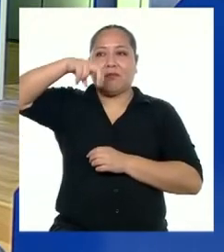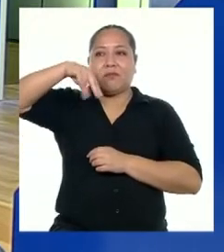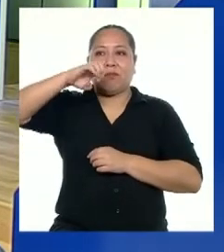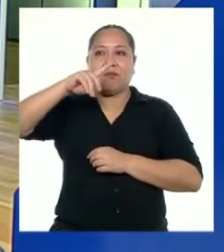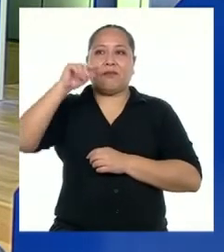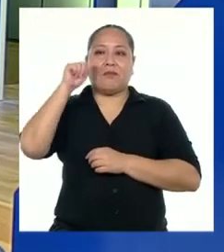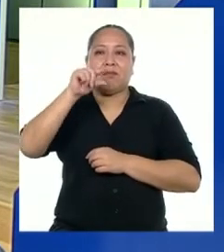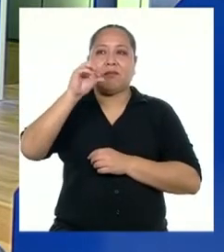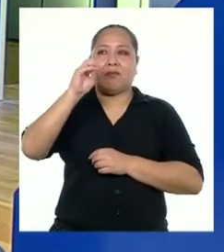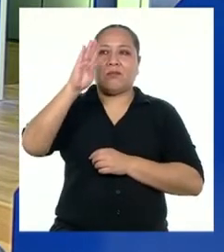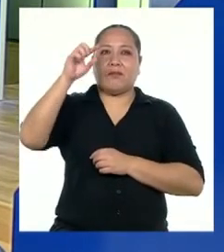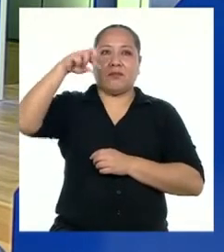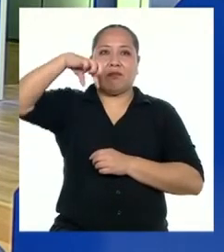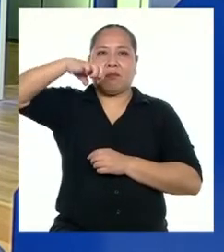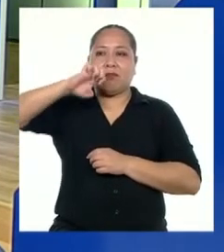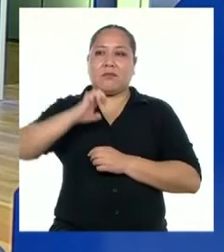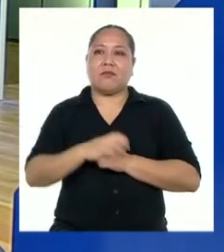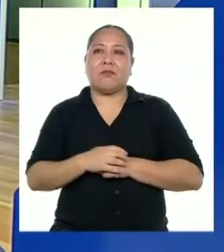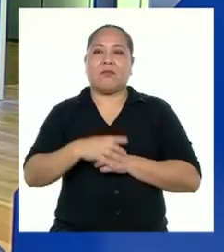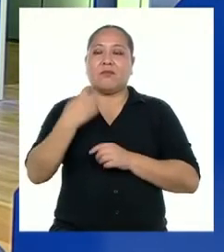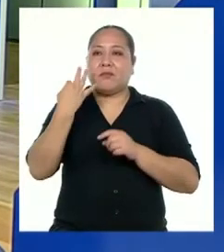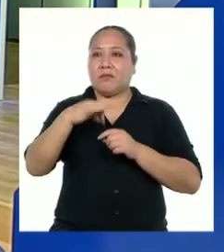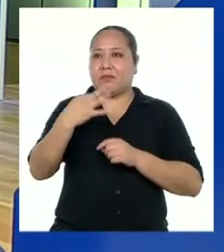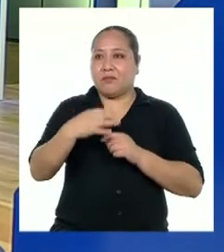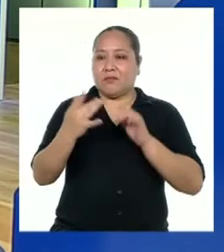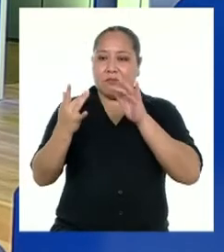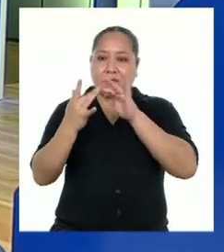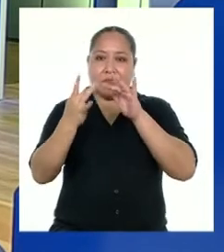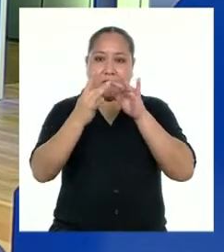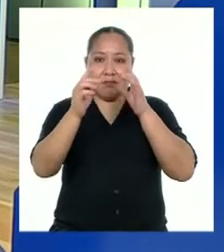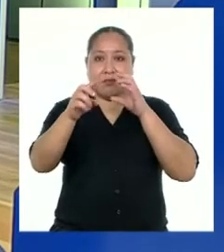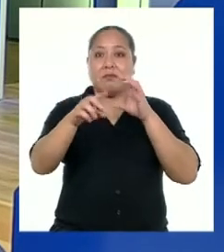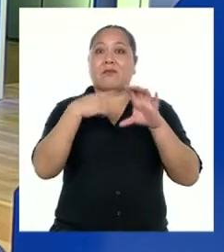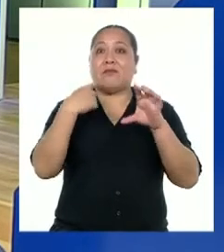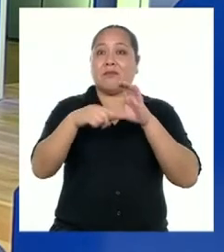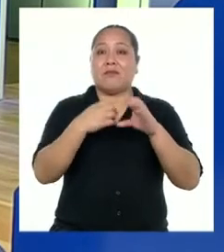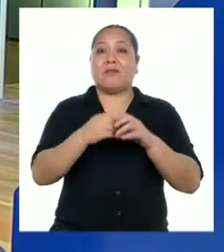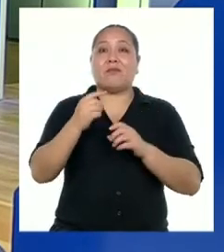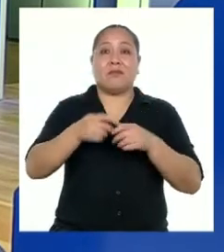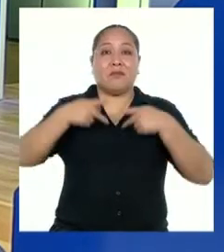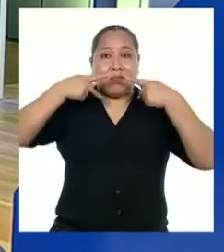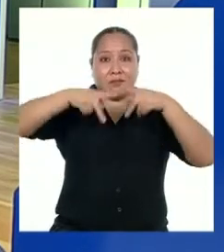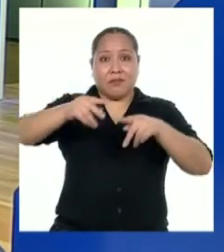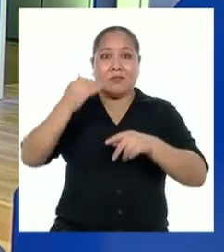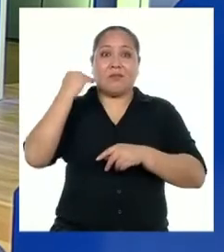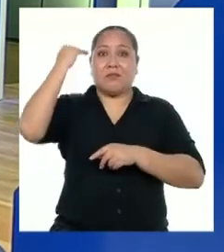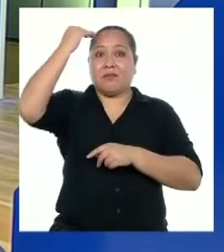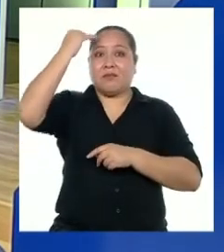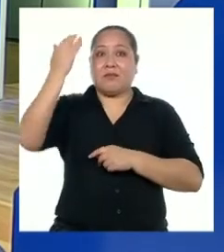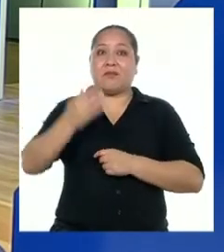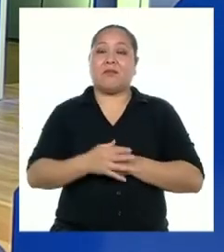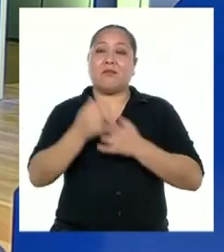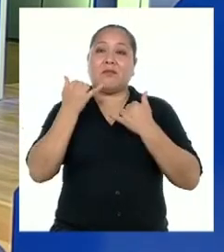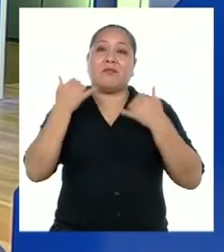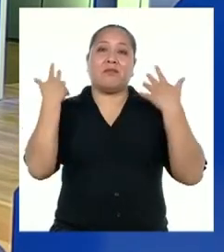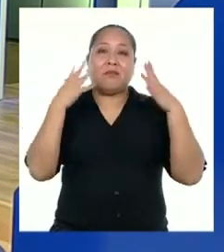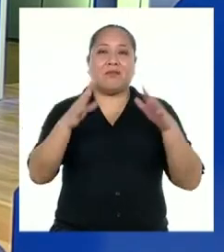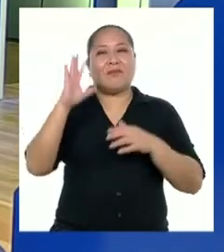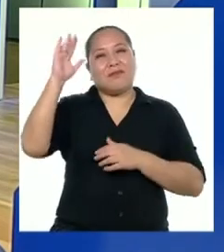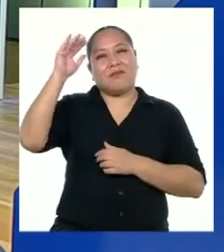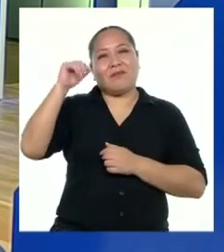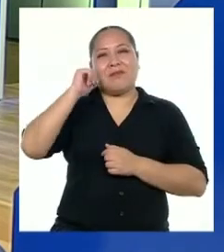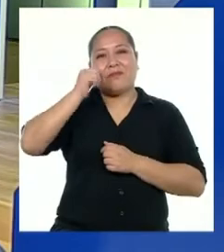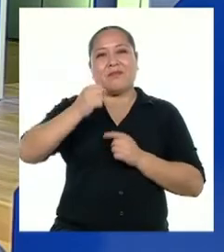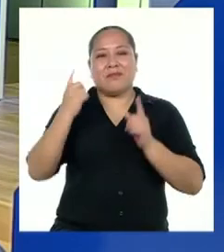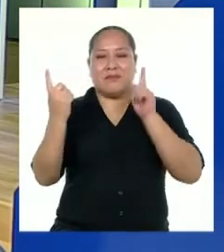o salir en el programa. Pero siempre con sus datos de contacto y la autorización de una persona adulta. Ahora sí, adiós y nos vemos